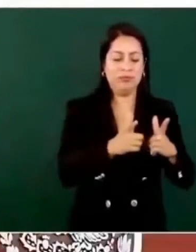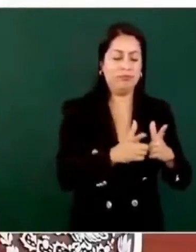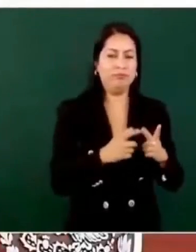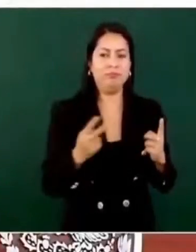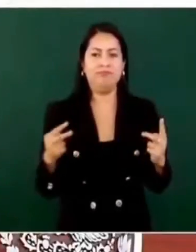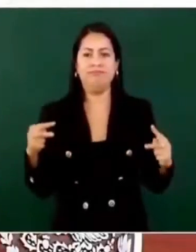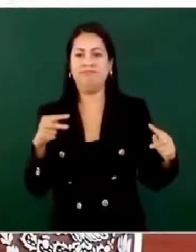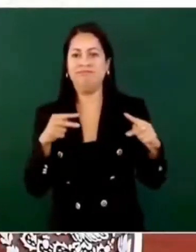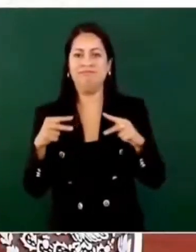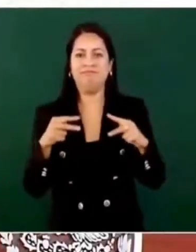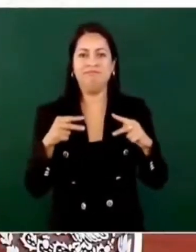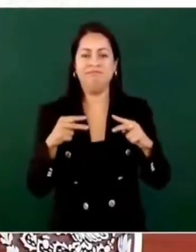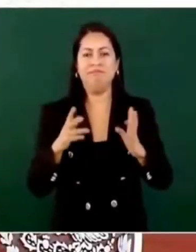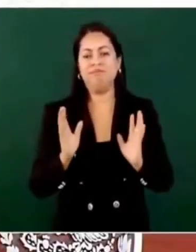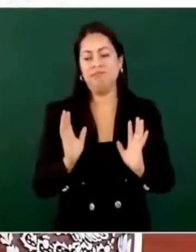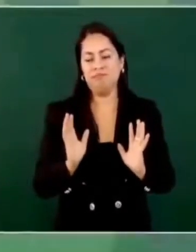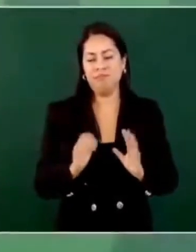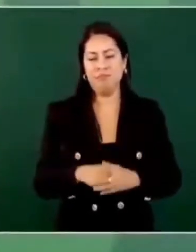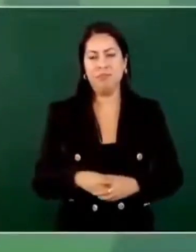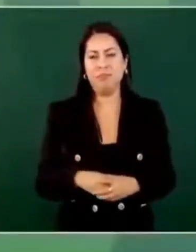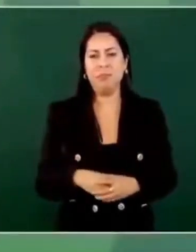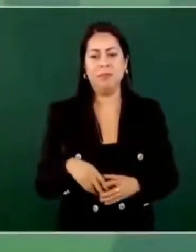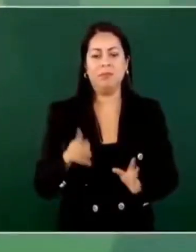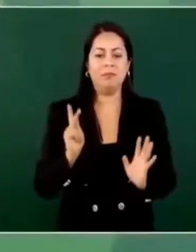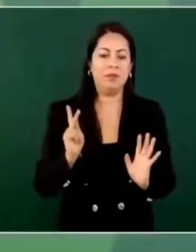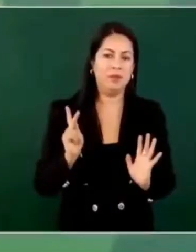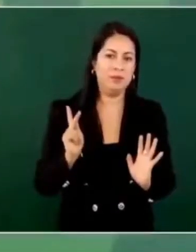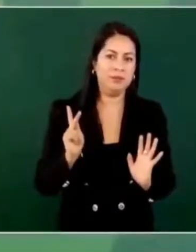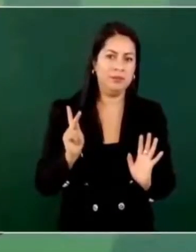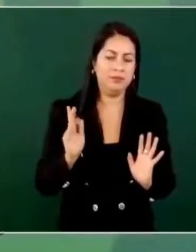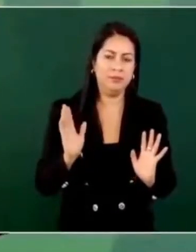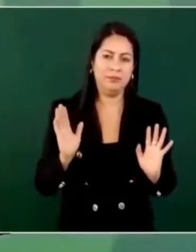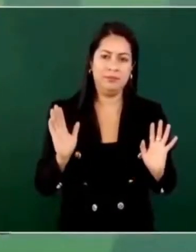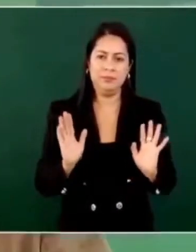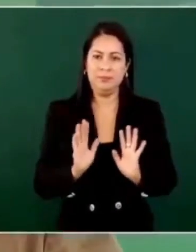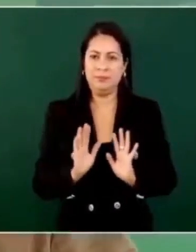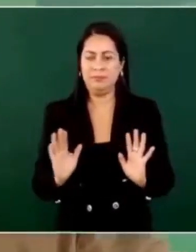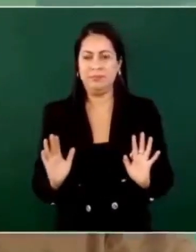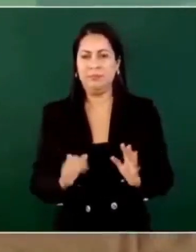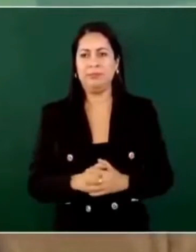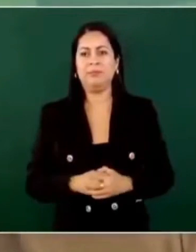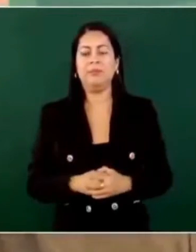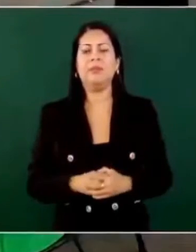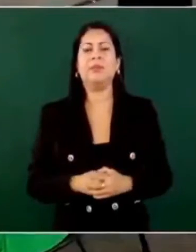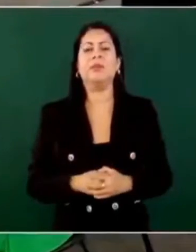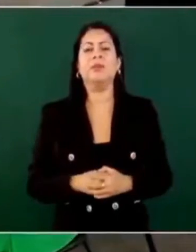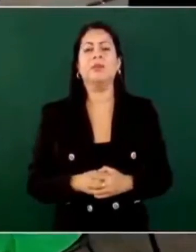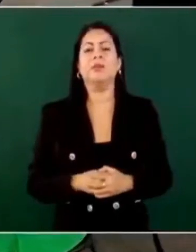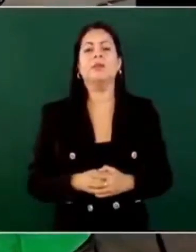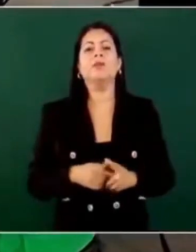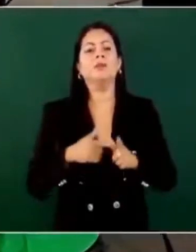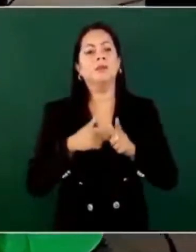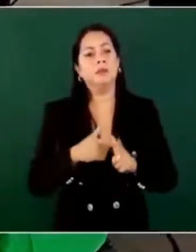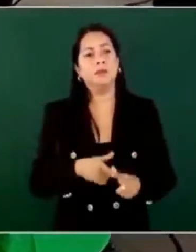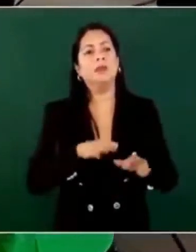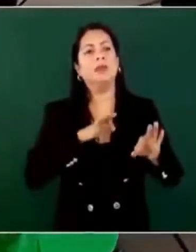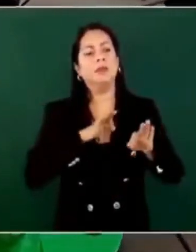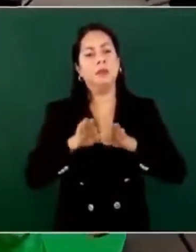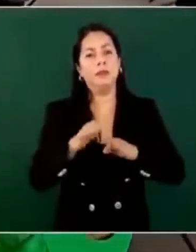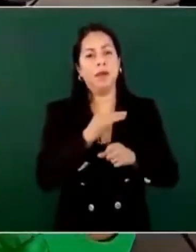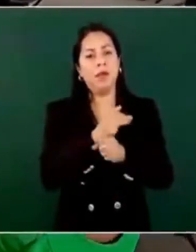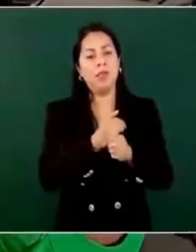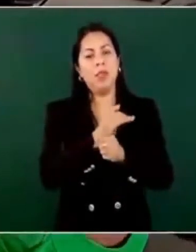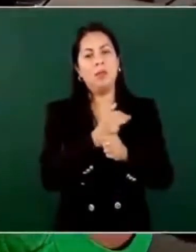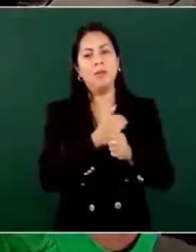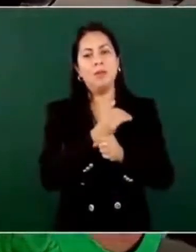pero se están trabajando las investigaciones.